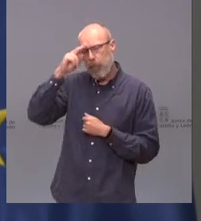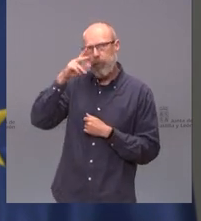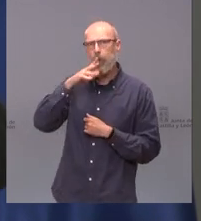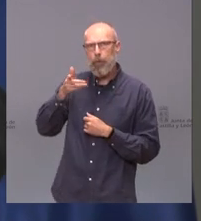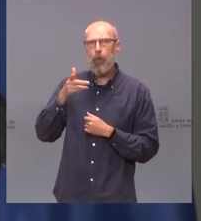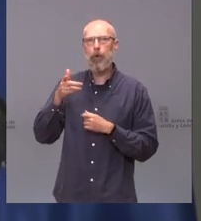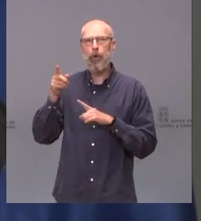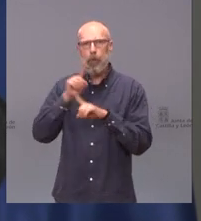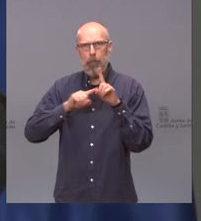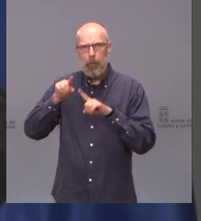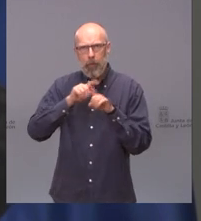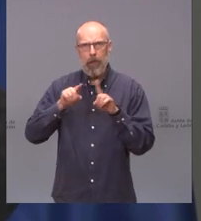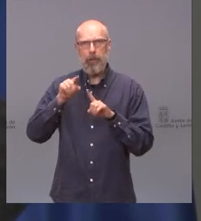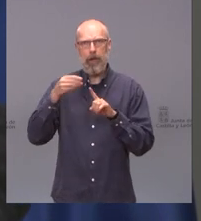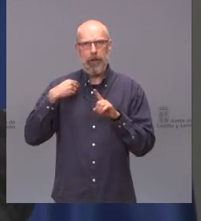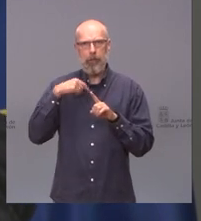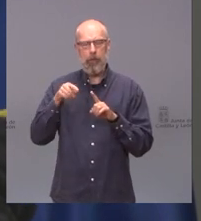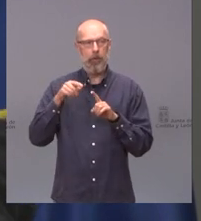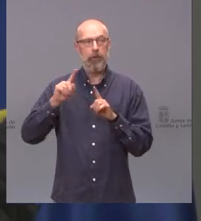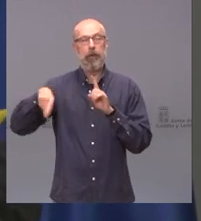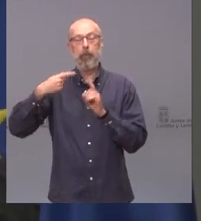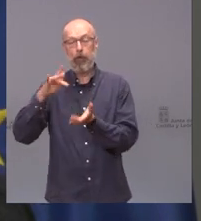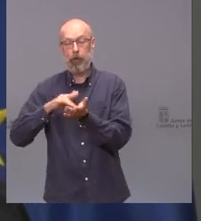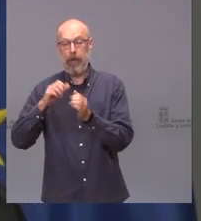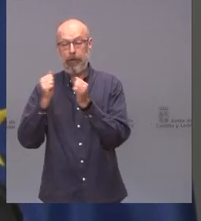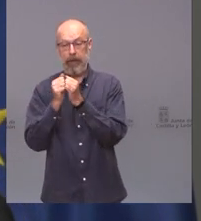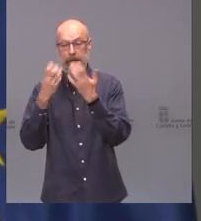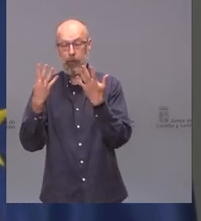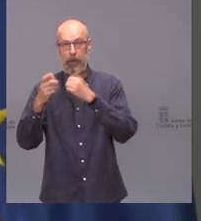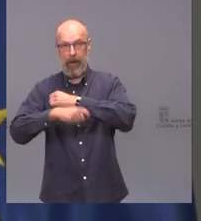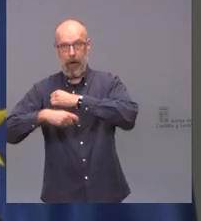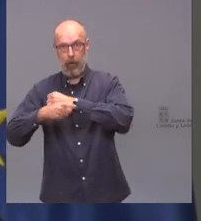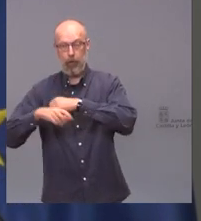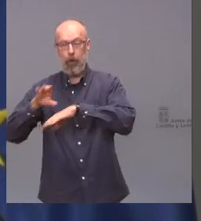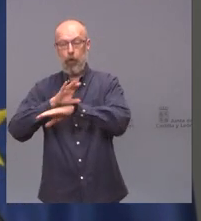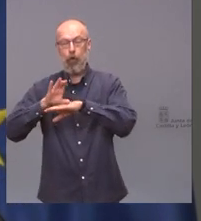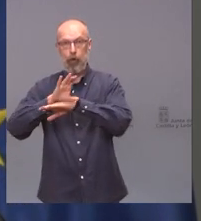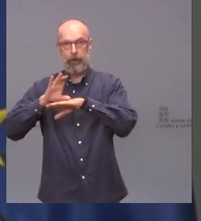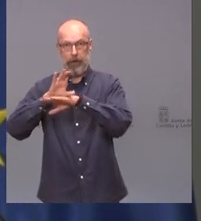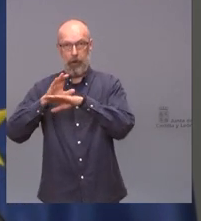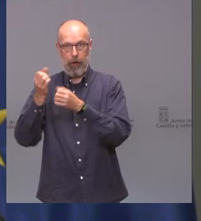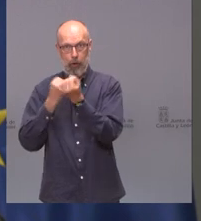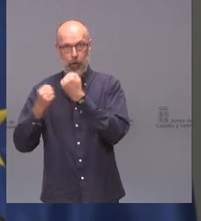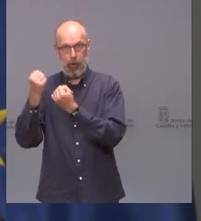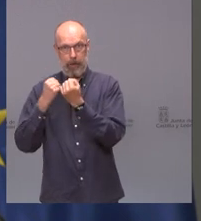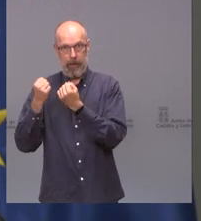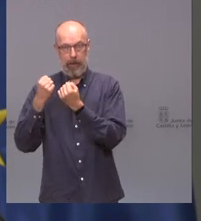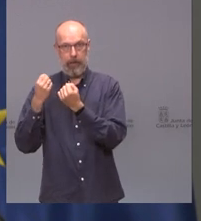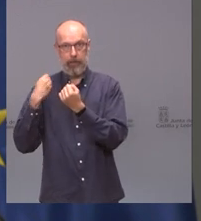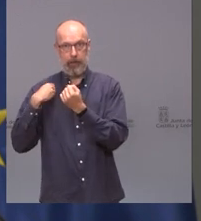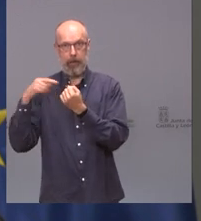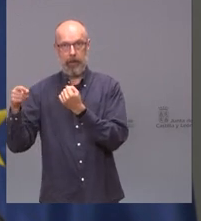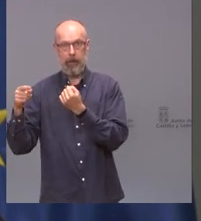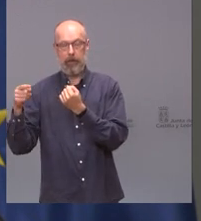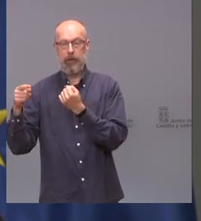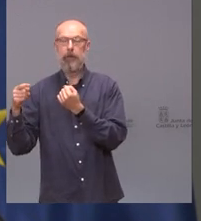efectiva esta liquidación. El día 29 de agosto, el consejero de Economía de 2019, el consejero de Economía se dirigió